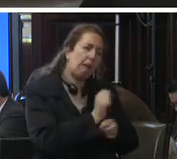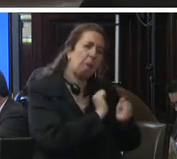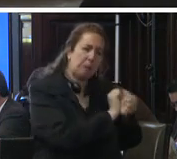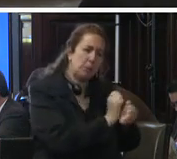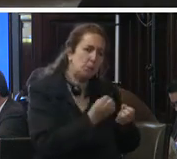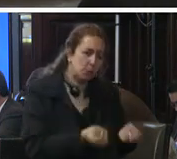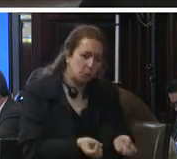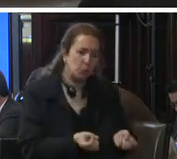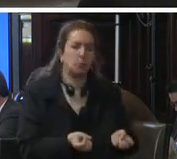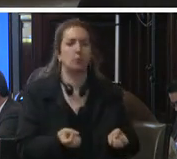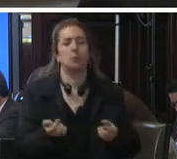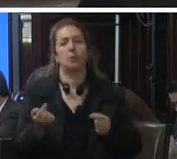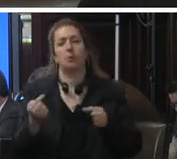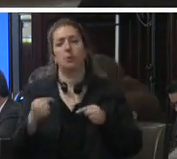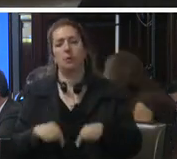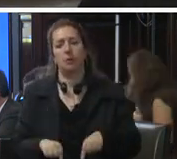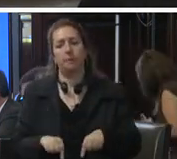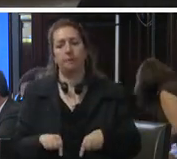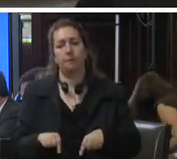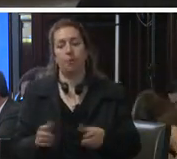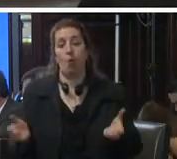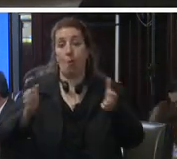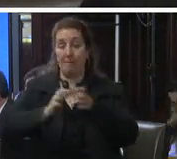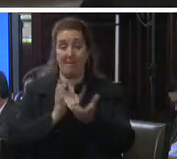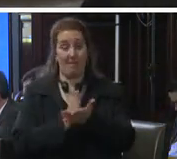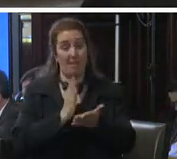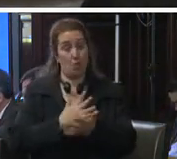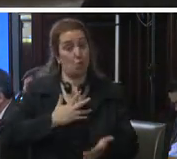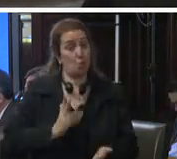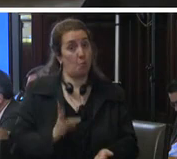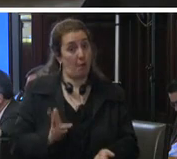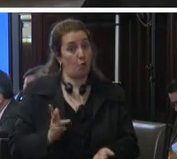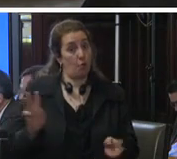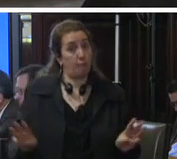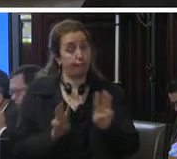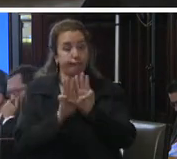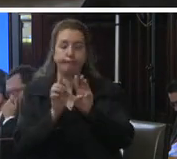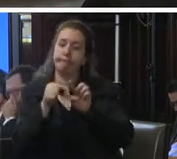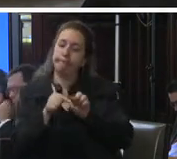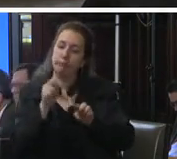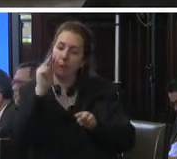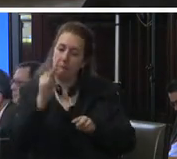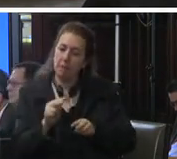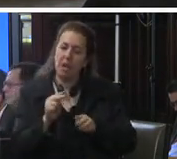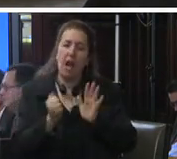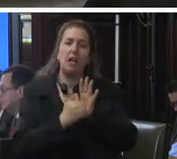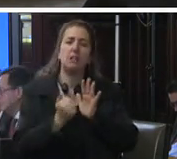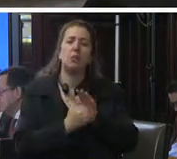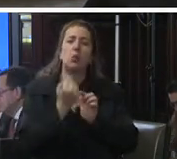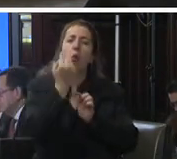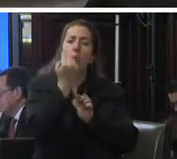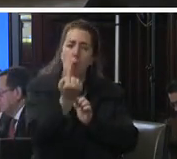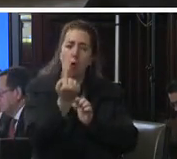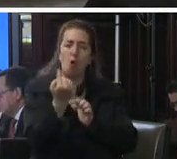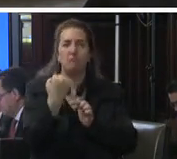mantienen por su parte el comité de derechos humanos de naciones unidas al interpretar el alcance del artículo 9 del pacto internacional